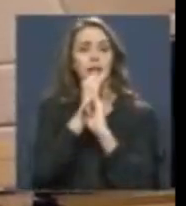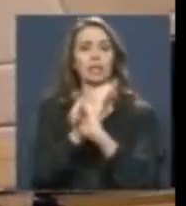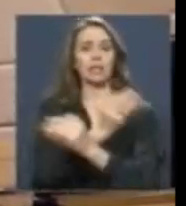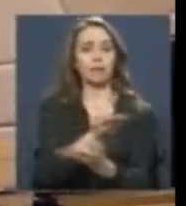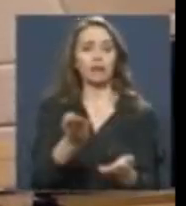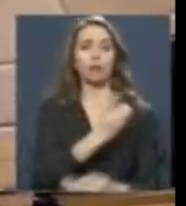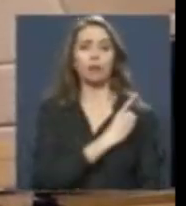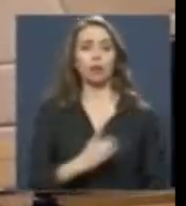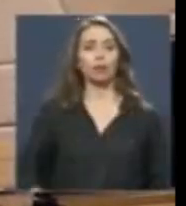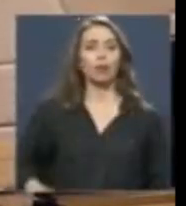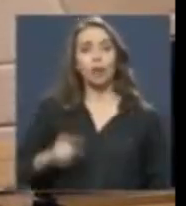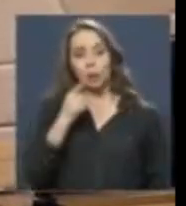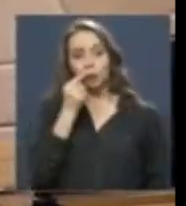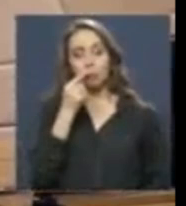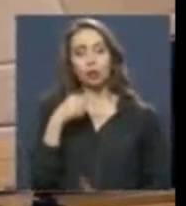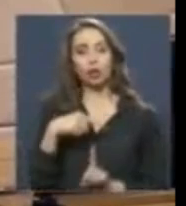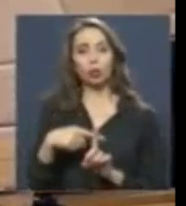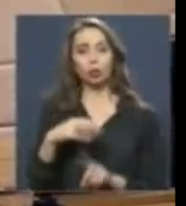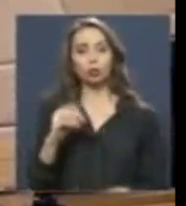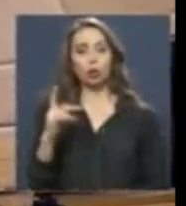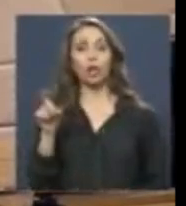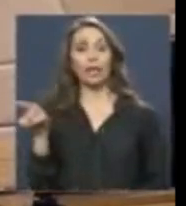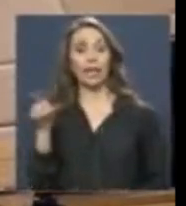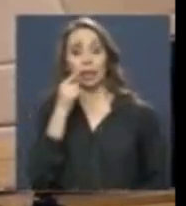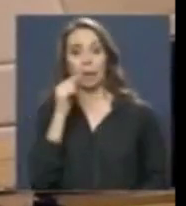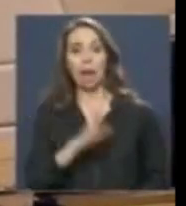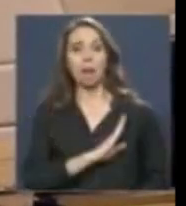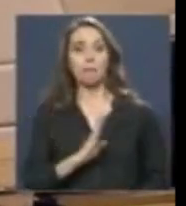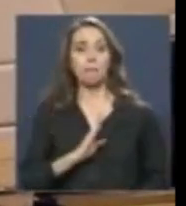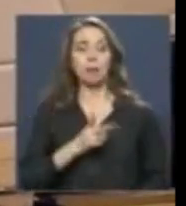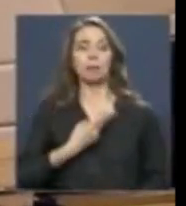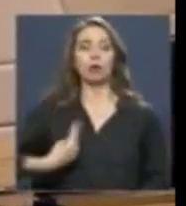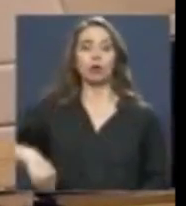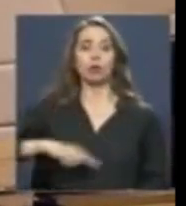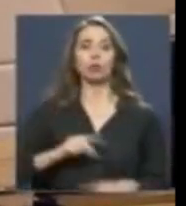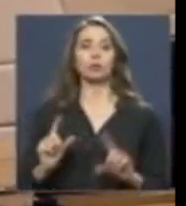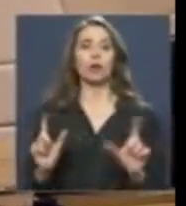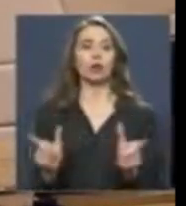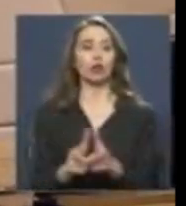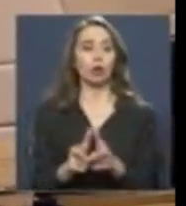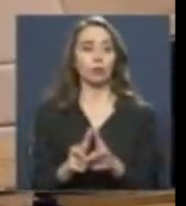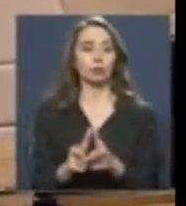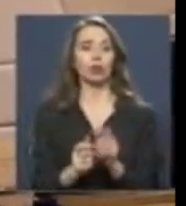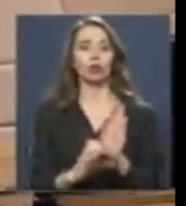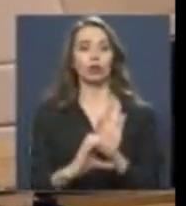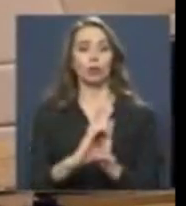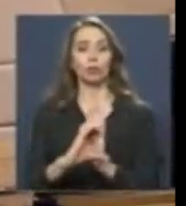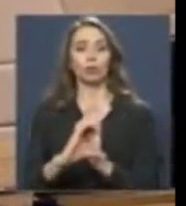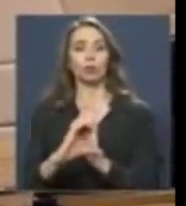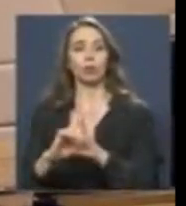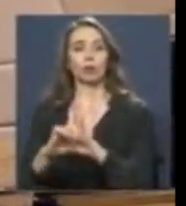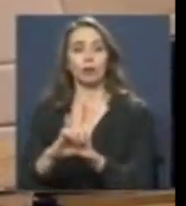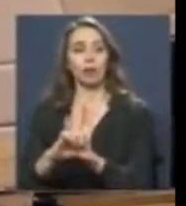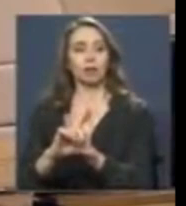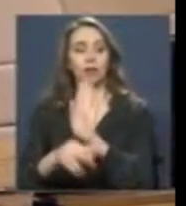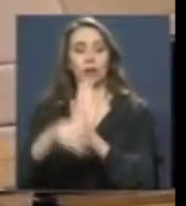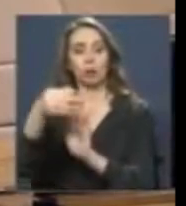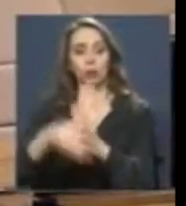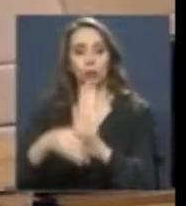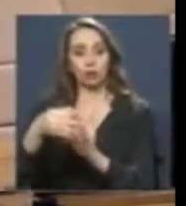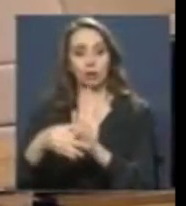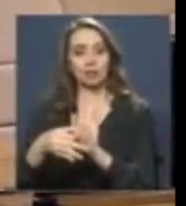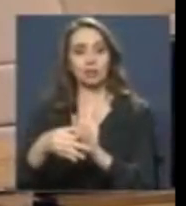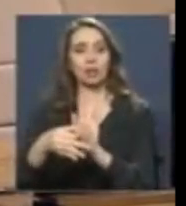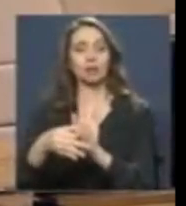Luciano Cruzcoque, miembro de nuestra Comisión de Constitución, Legislación y